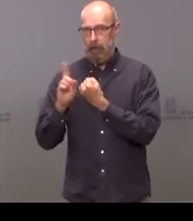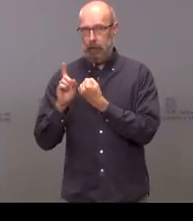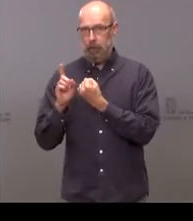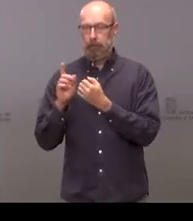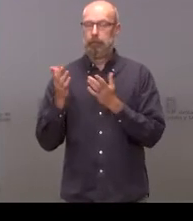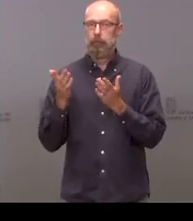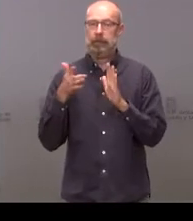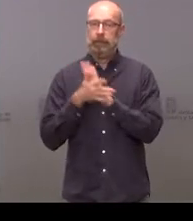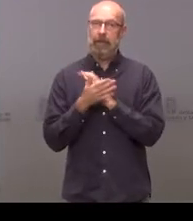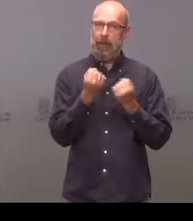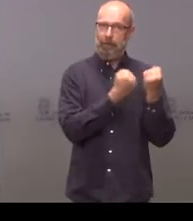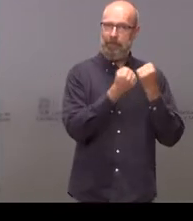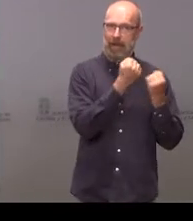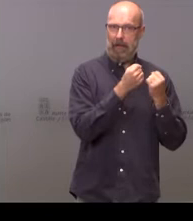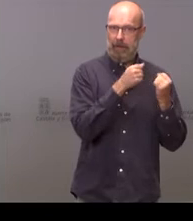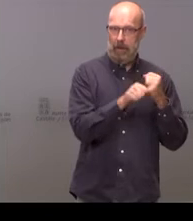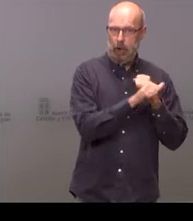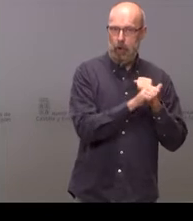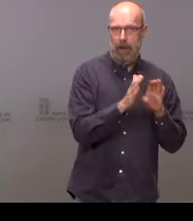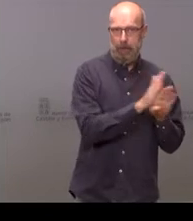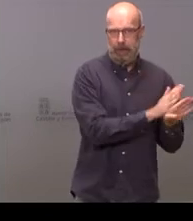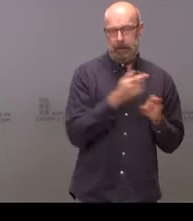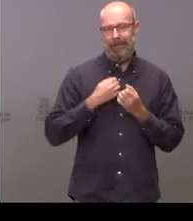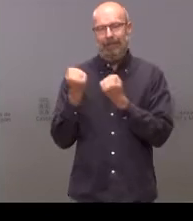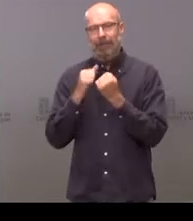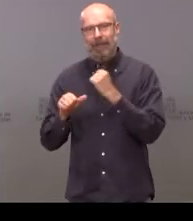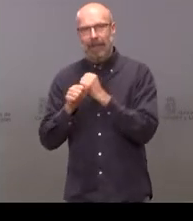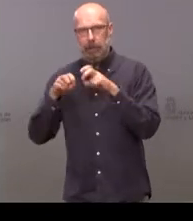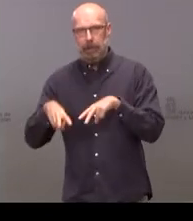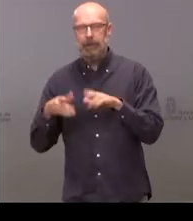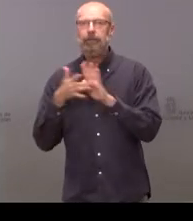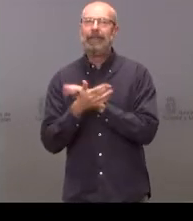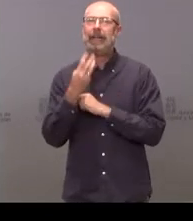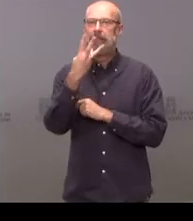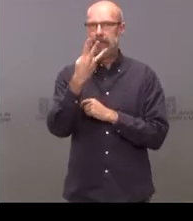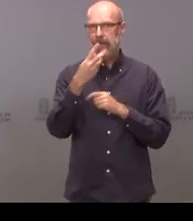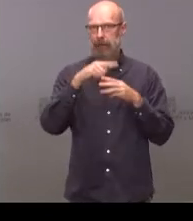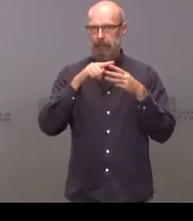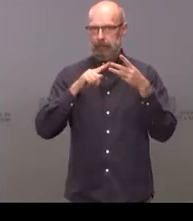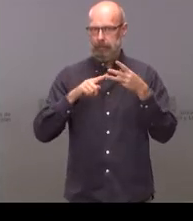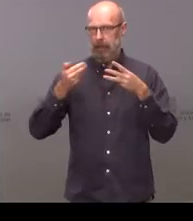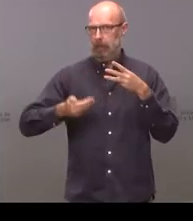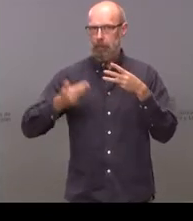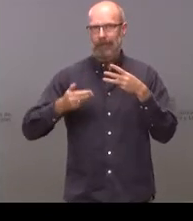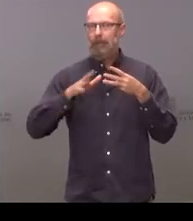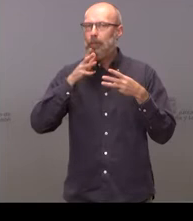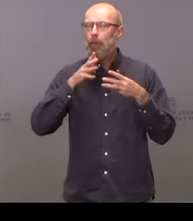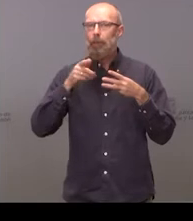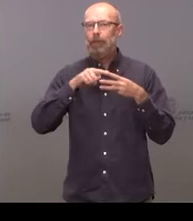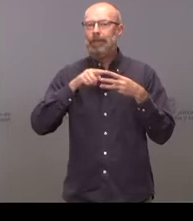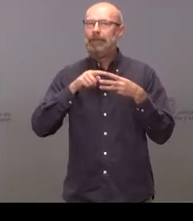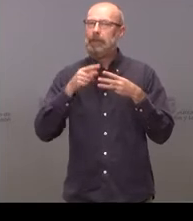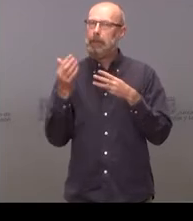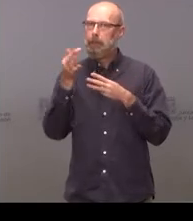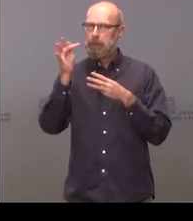financiero, pues estamos hablando de que son tres los motivos fundamentales por los cuales crece este